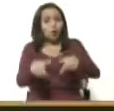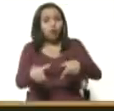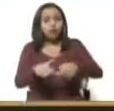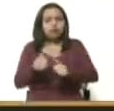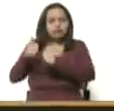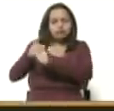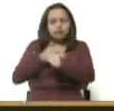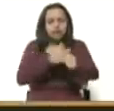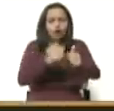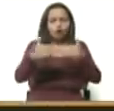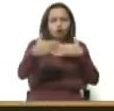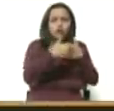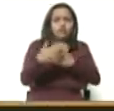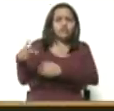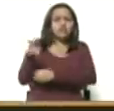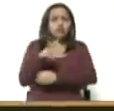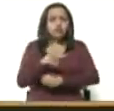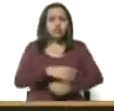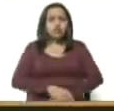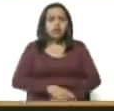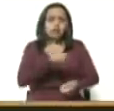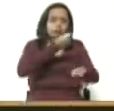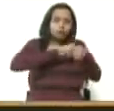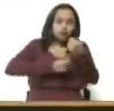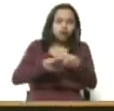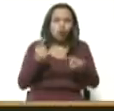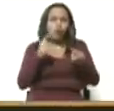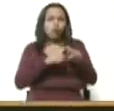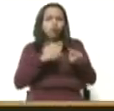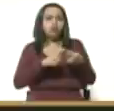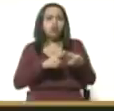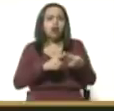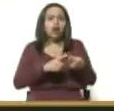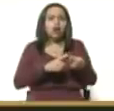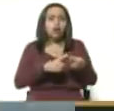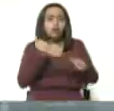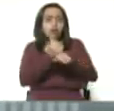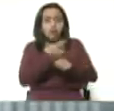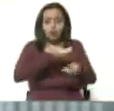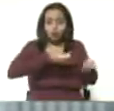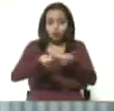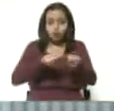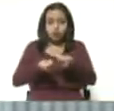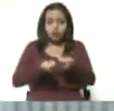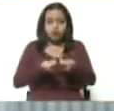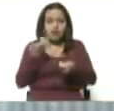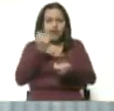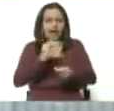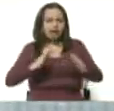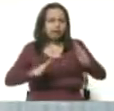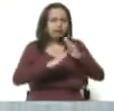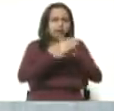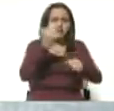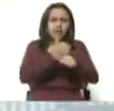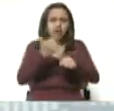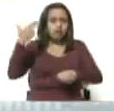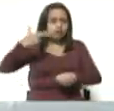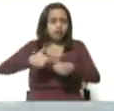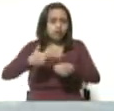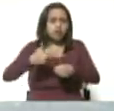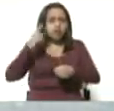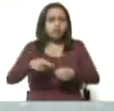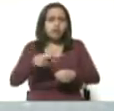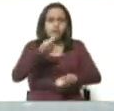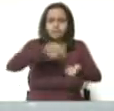persecución contra Venezuela, la persecución financiera, la persecución comercial, el obstaculizar nuestra producción petrolera, nuestra